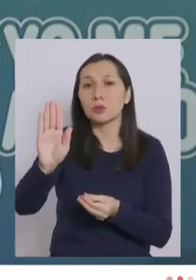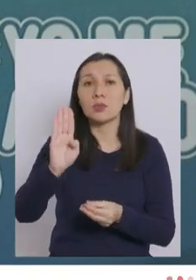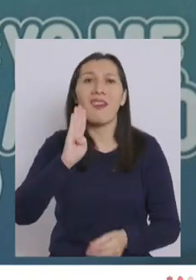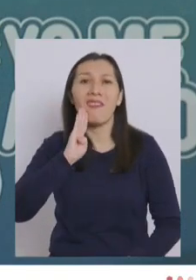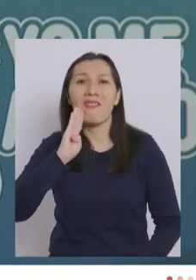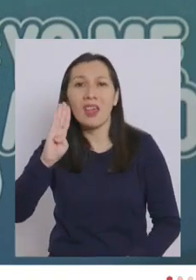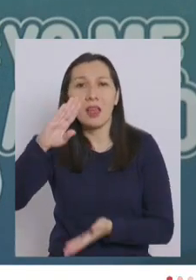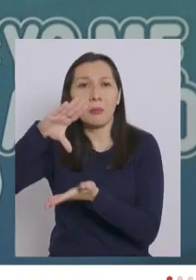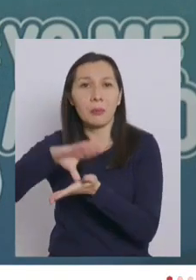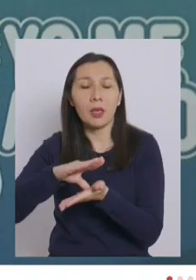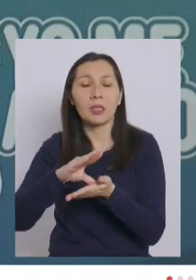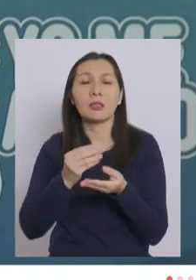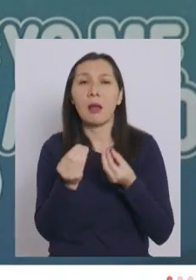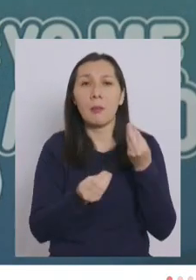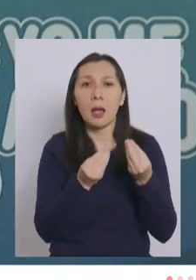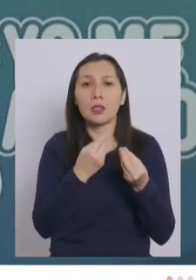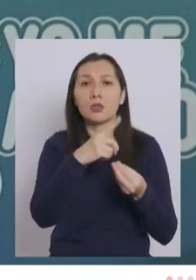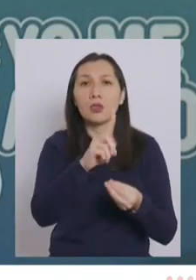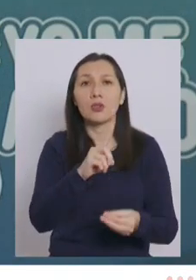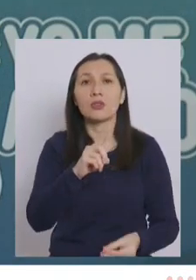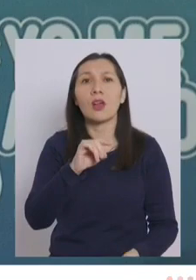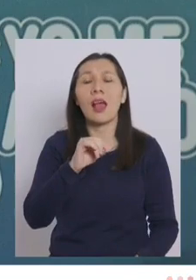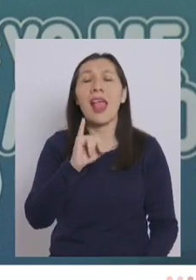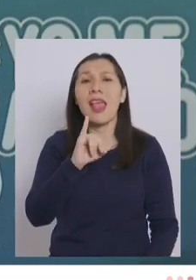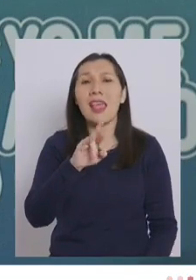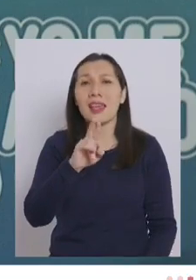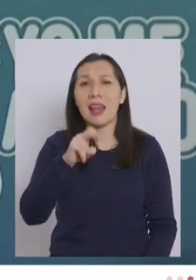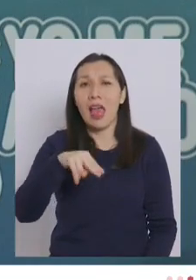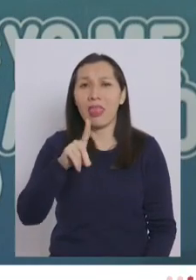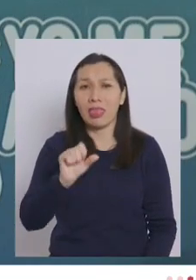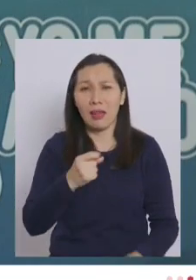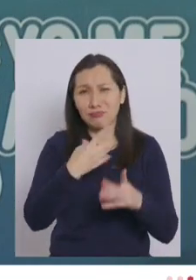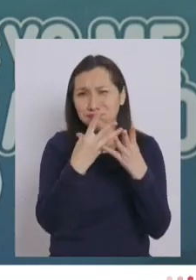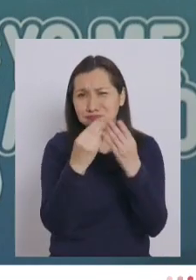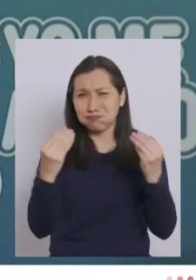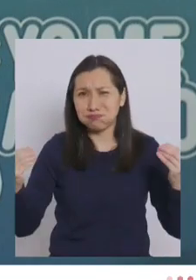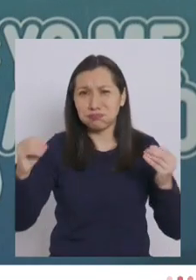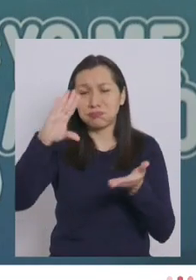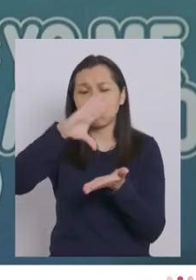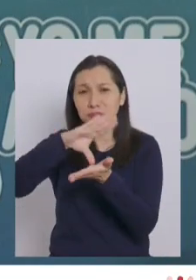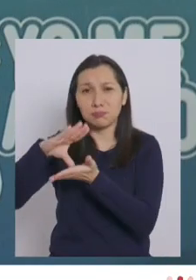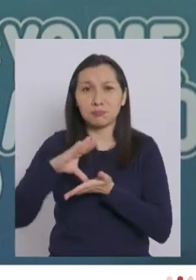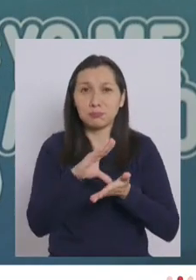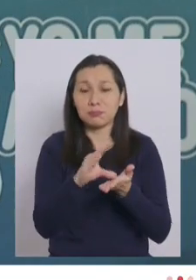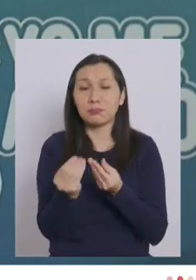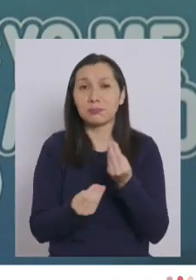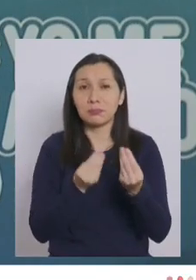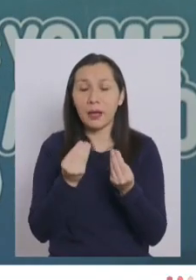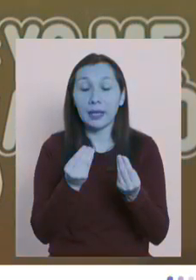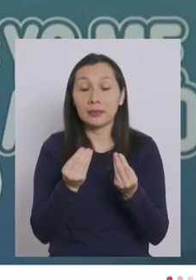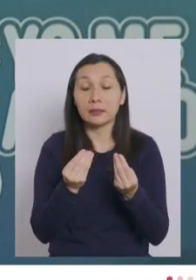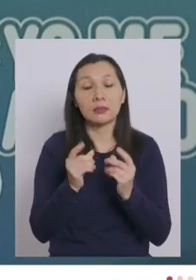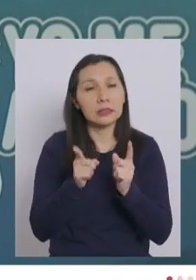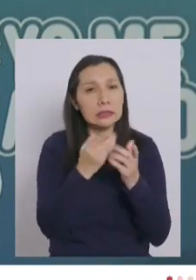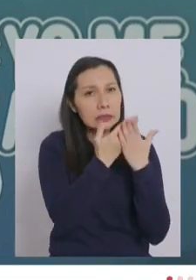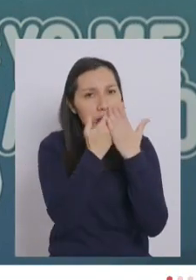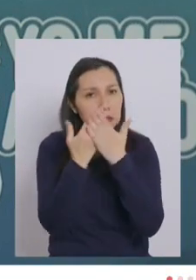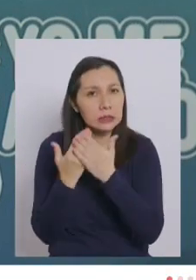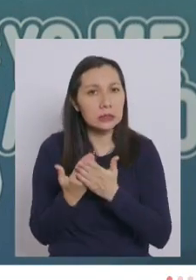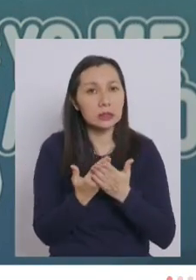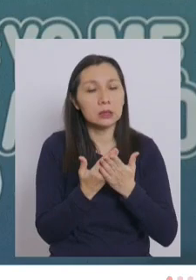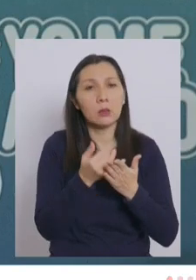Bélgica, que pasó en Irlanda, en muchos países. Por un fenómeno que hay que estudiar,